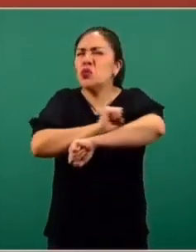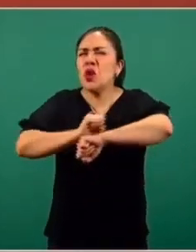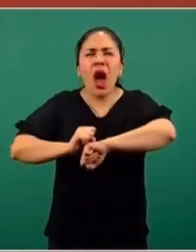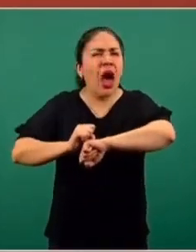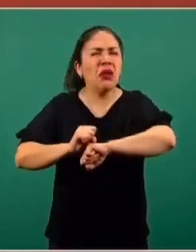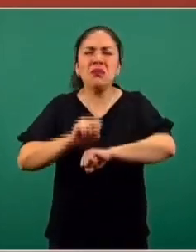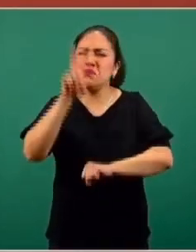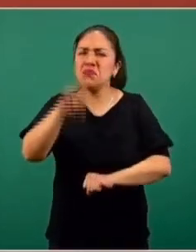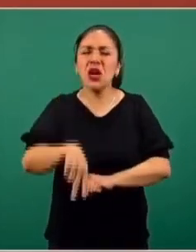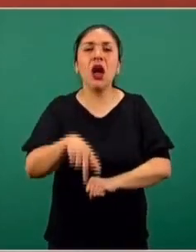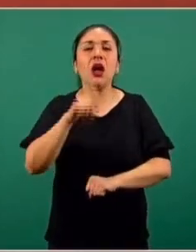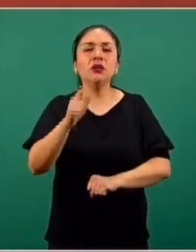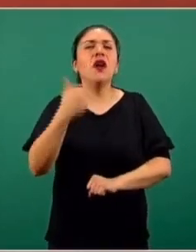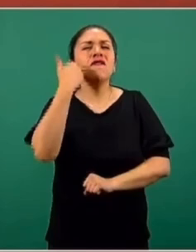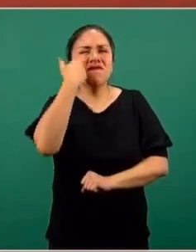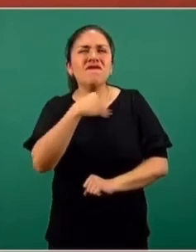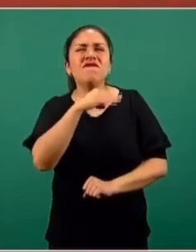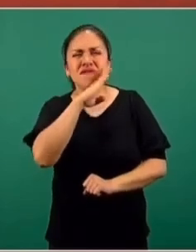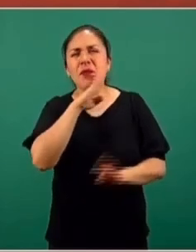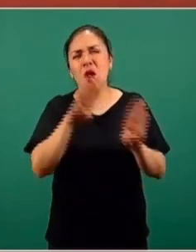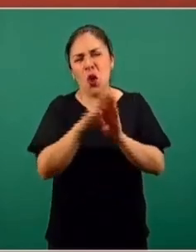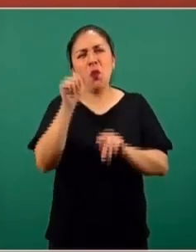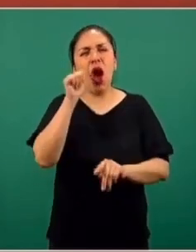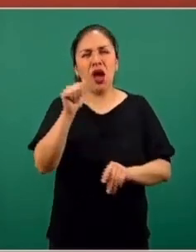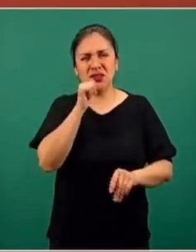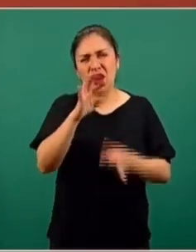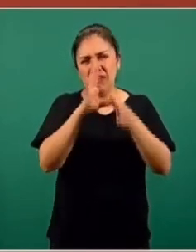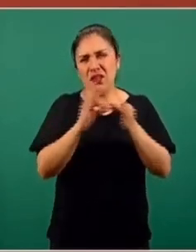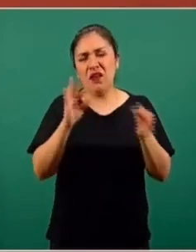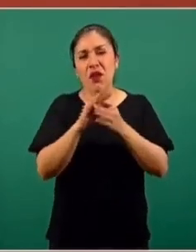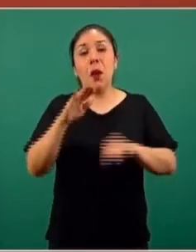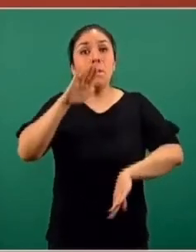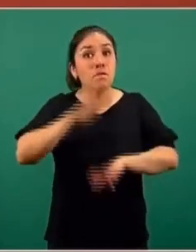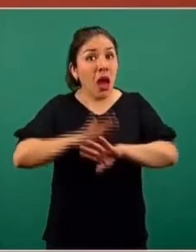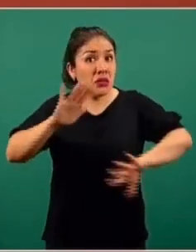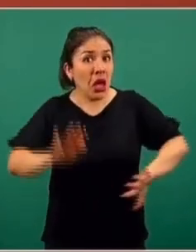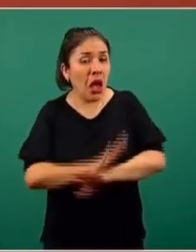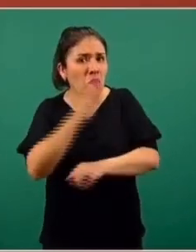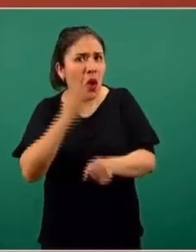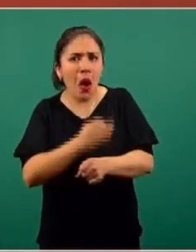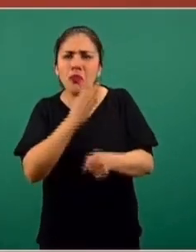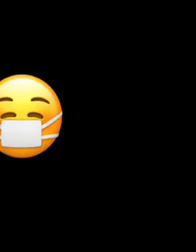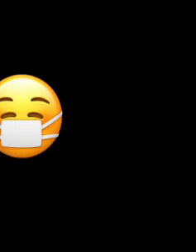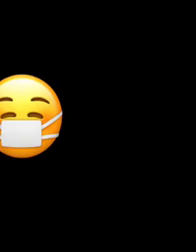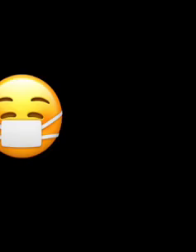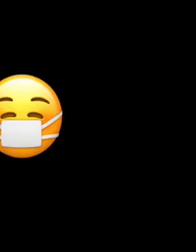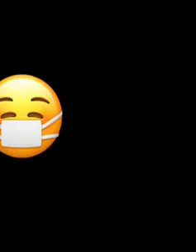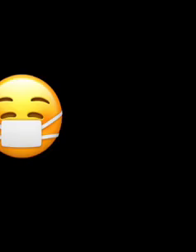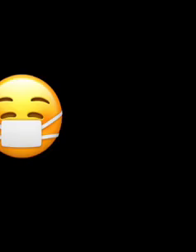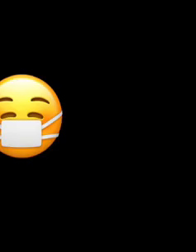la febrícula que relató ayer y hasta el momento no ha habido cambio alguno en esta condición.